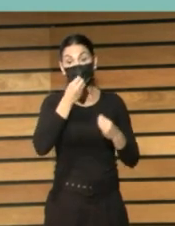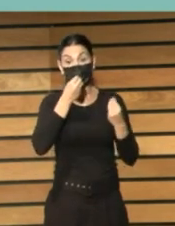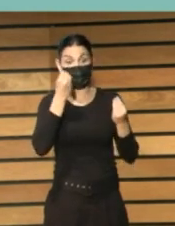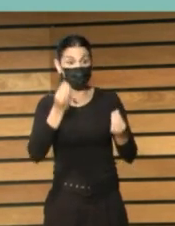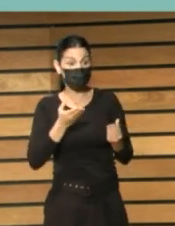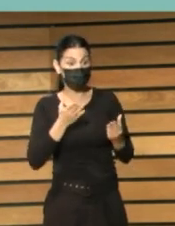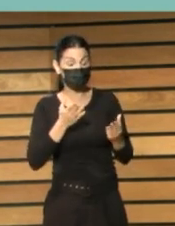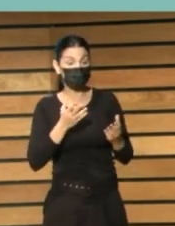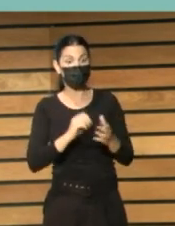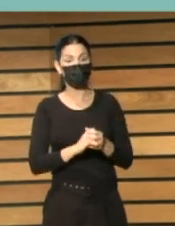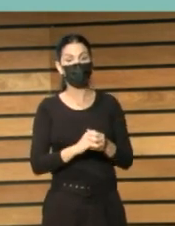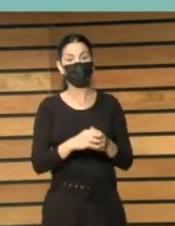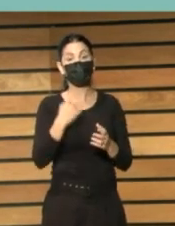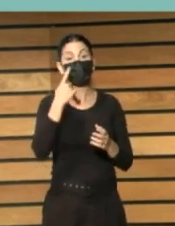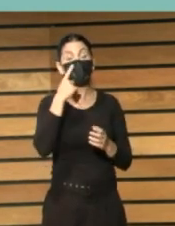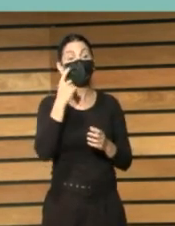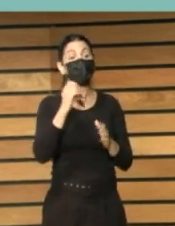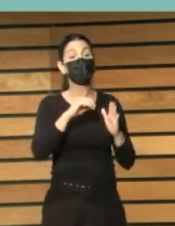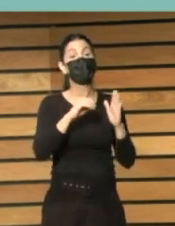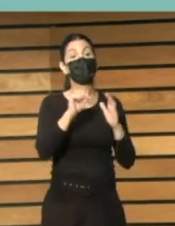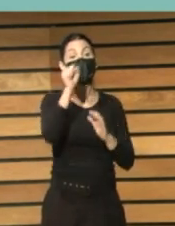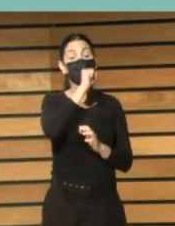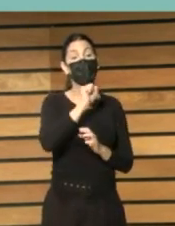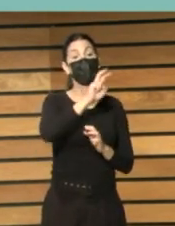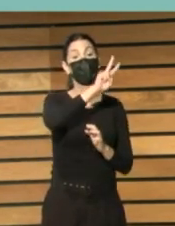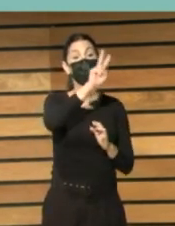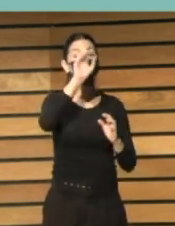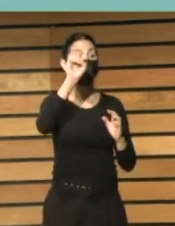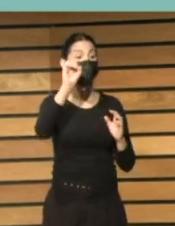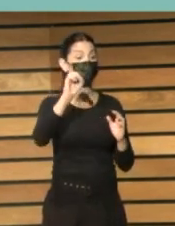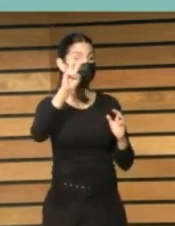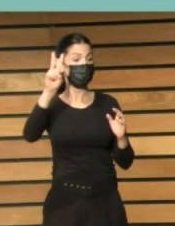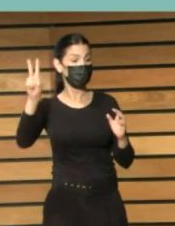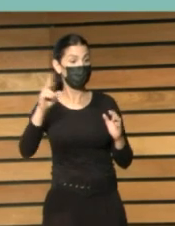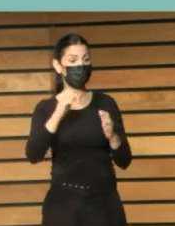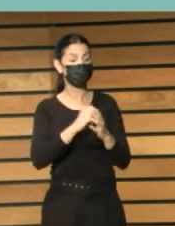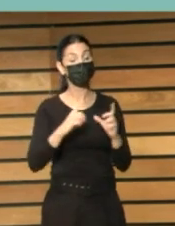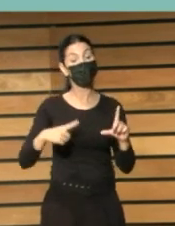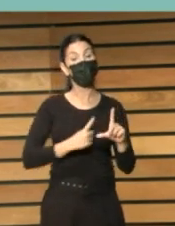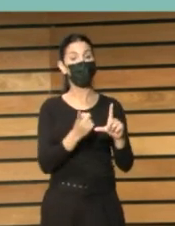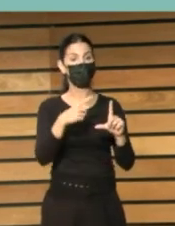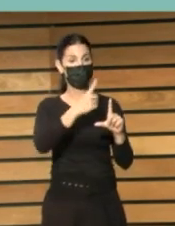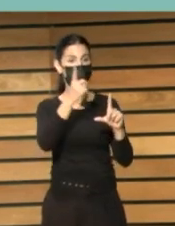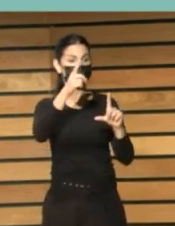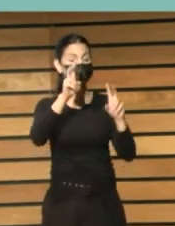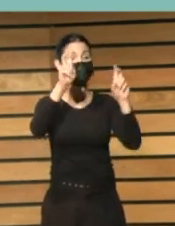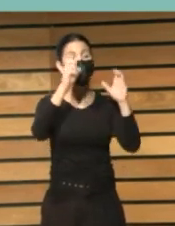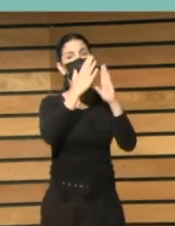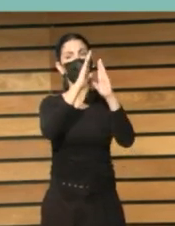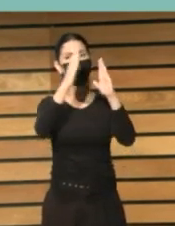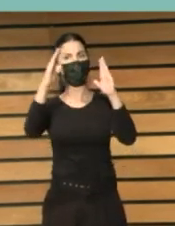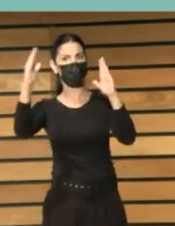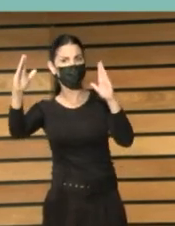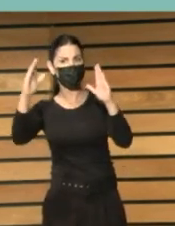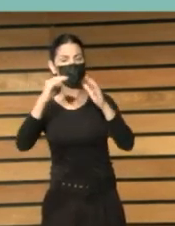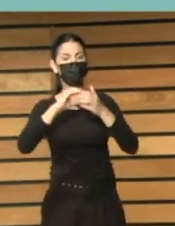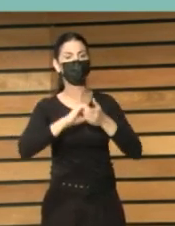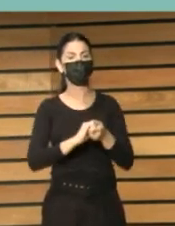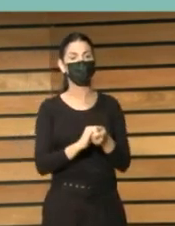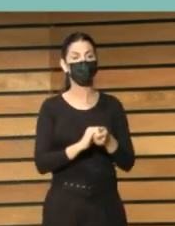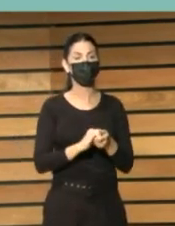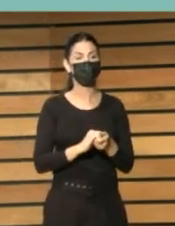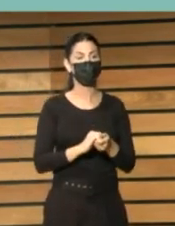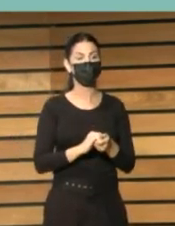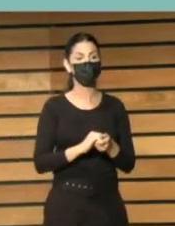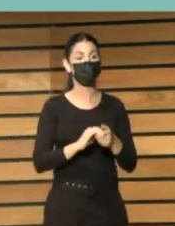tendremos los mapas insulares y el regional de biblioteca y bueno nos va a permitir